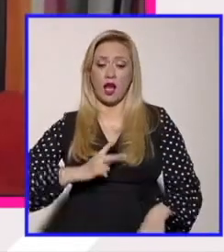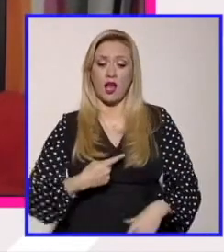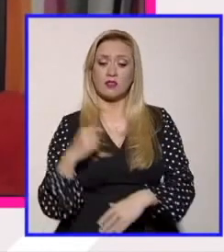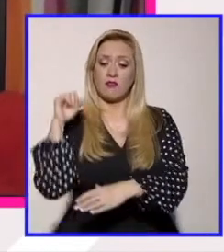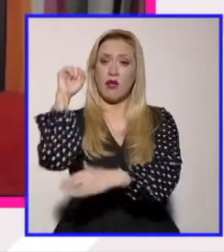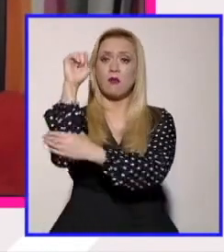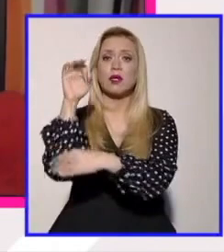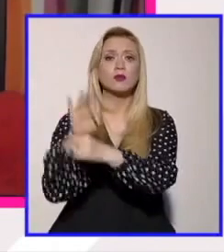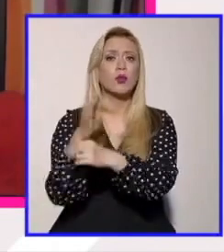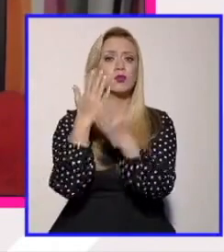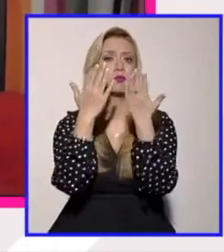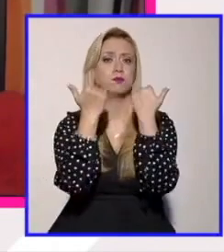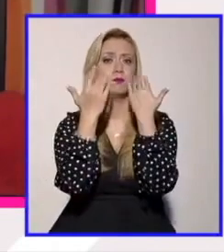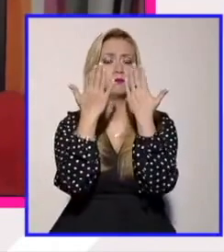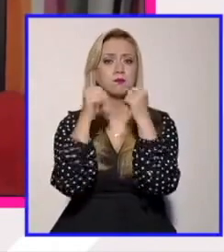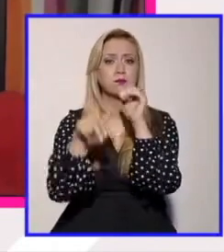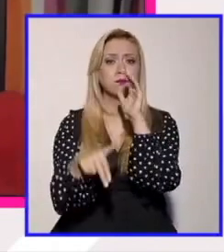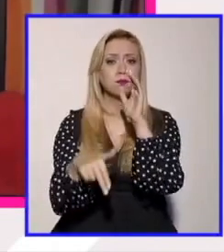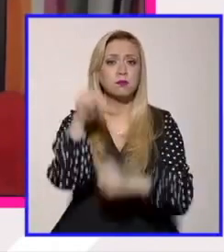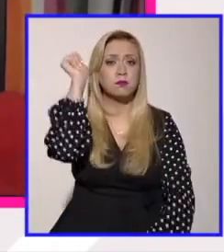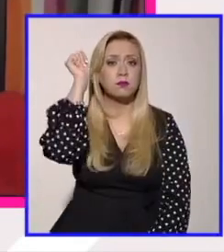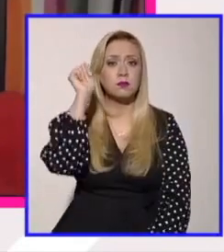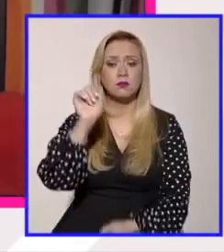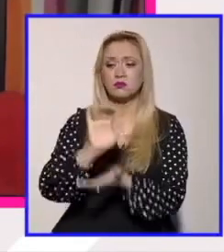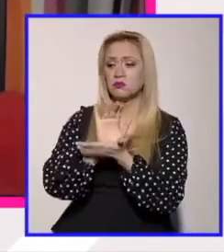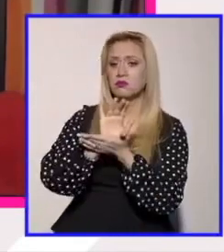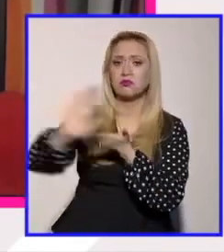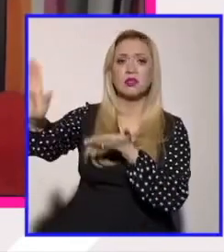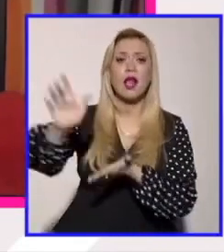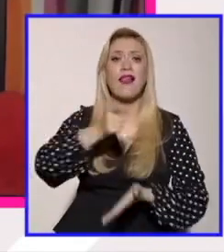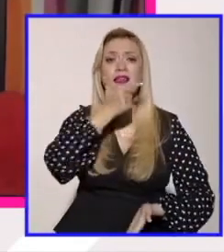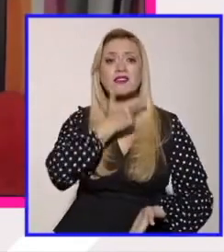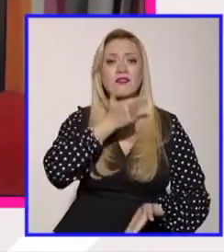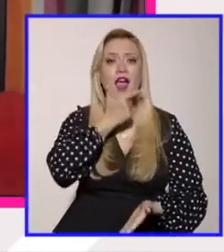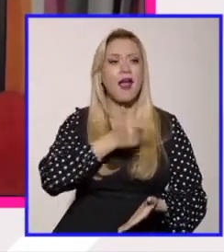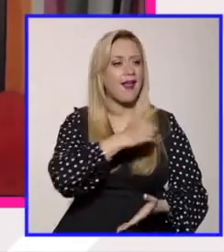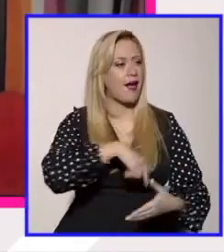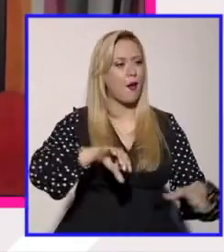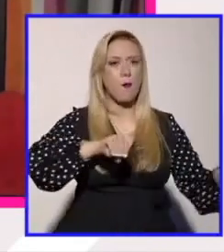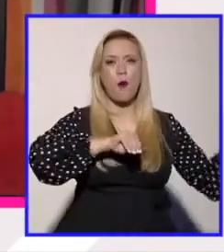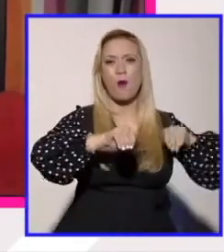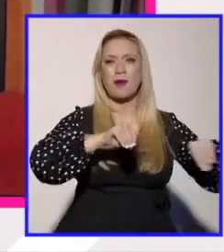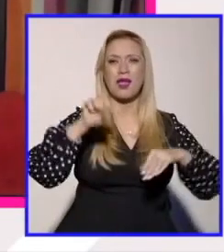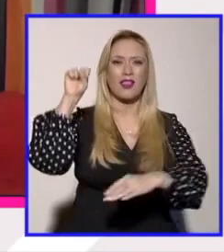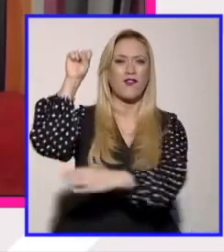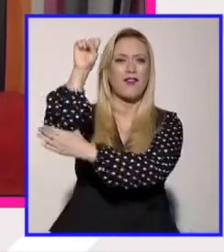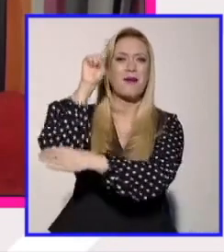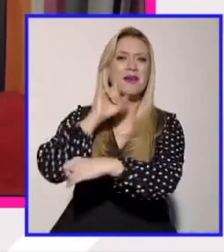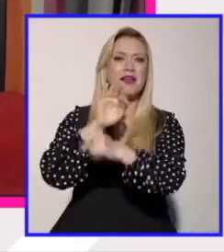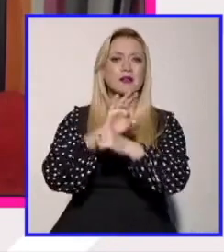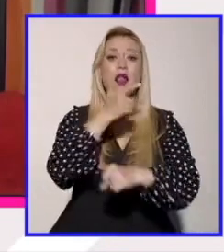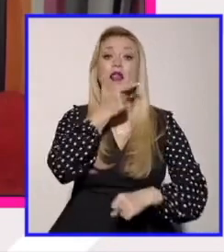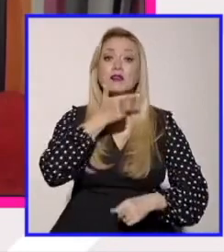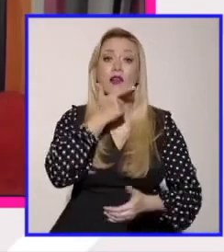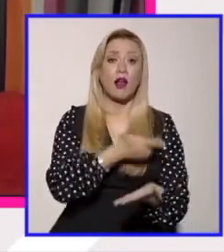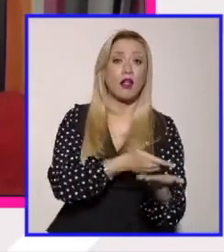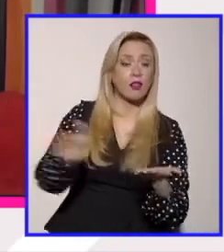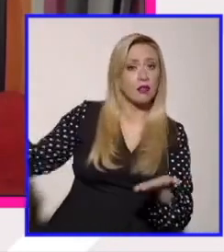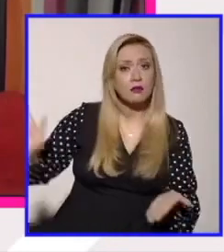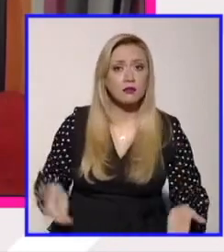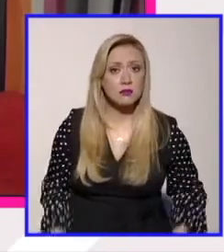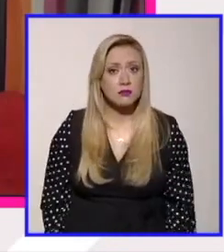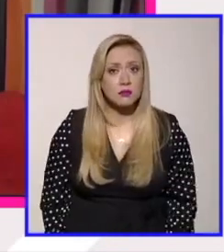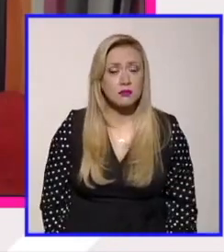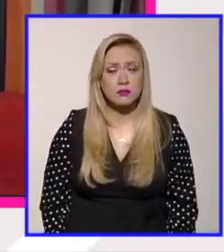cuando hablábamos de la exclusión de las mujeres lesbianas del movimiento feminista justo viene ese texto de Adrienne Rich que a mí me